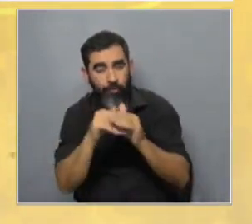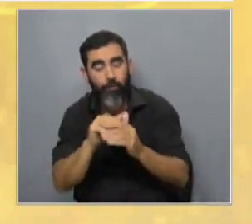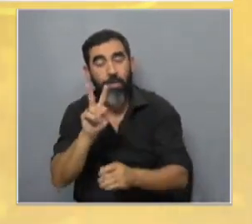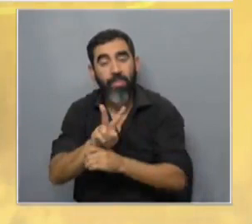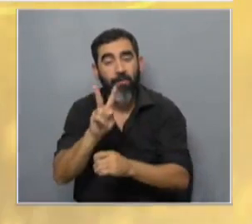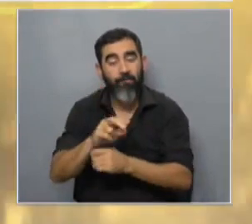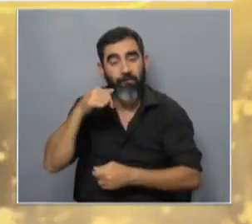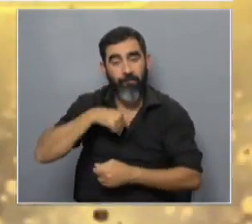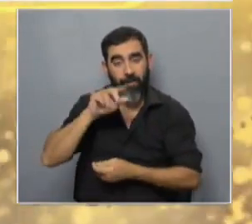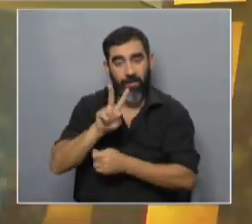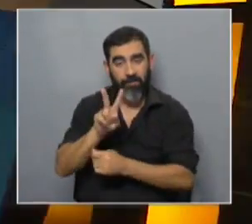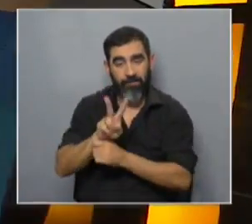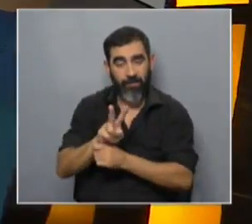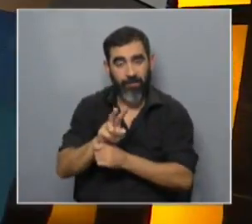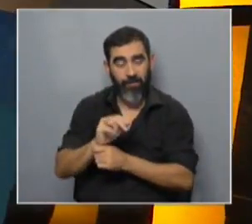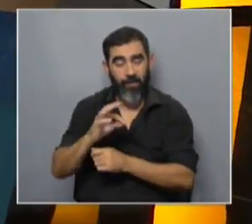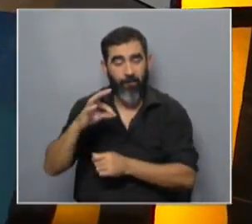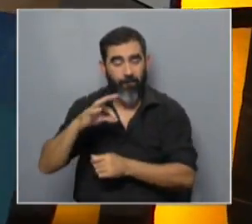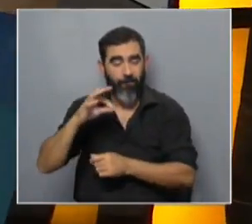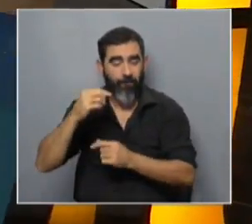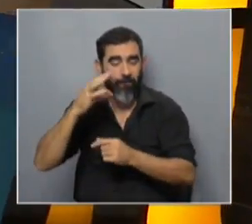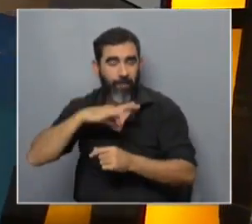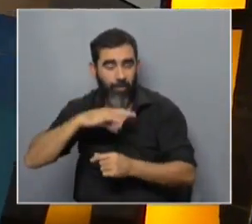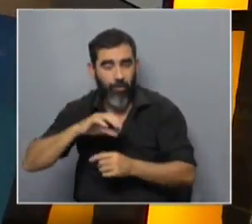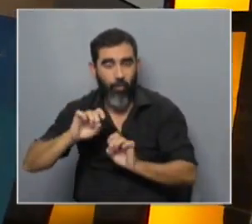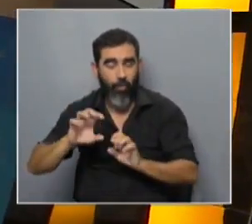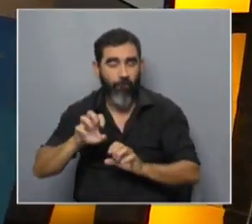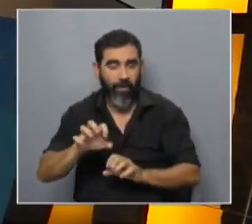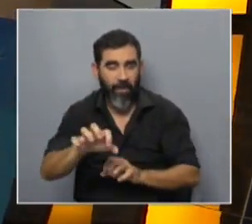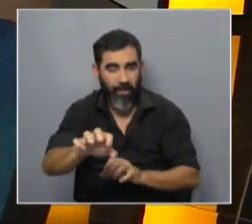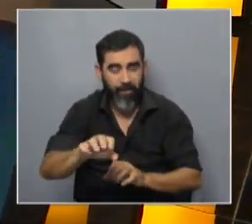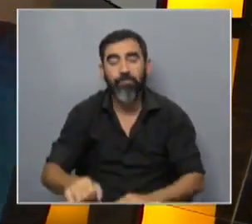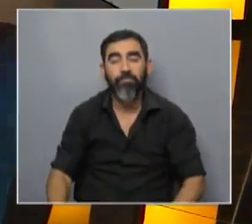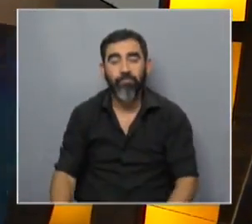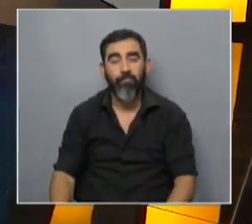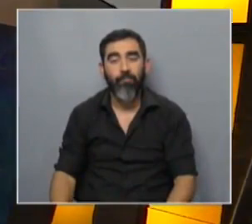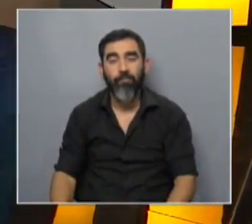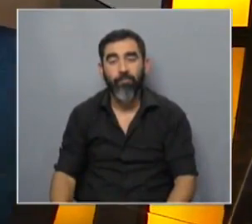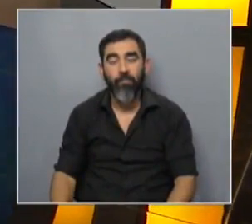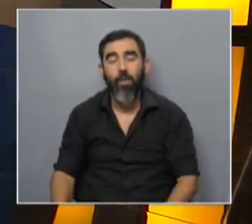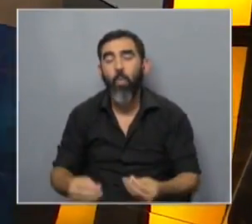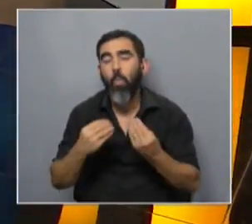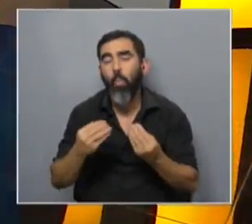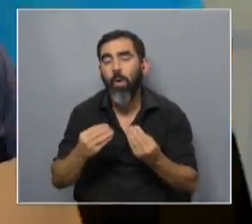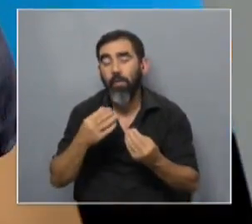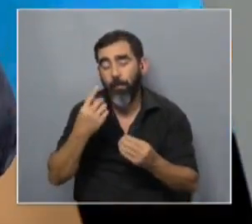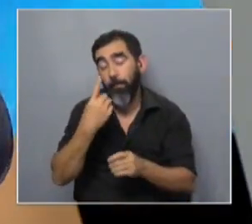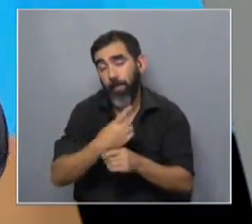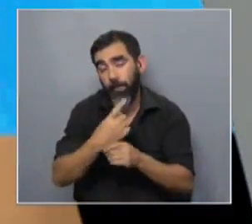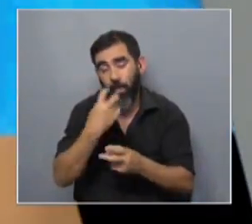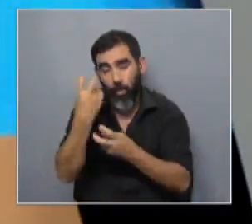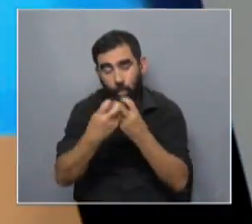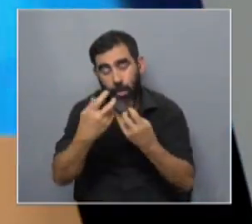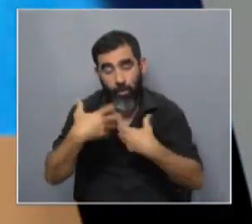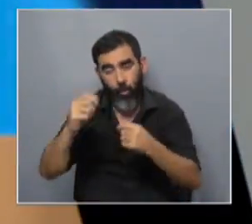inmune de este tipo de organismos primitivos, bacterias básicamente. ¿Y cuál es el link? Usted decía, ya primero buscaban una